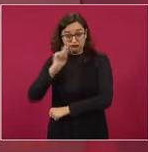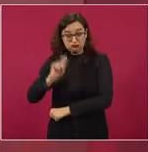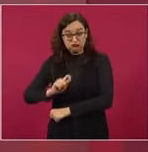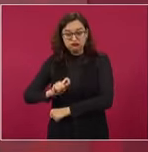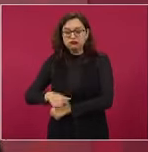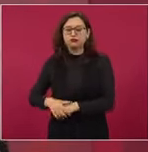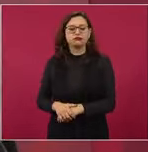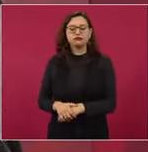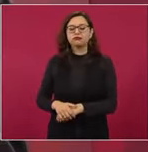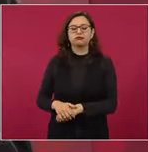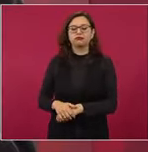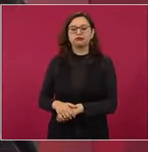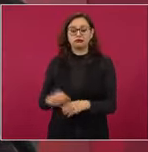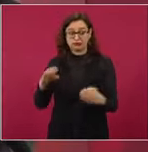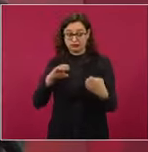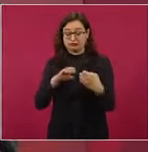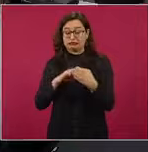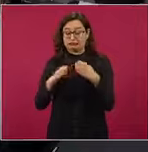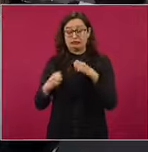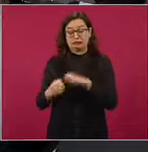y los enemigos de verdad.